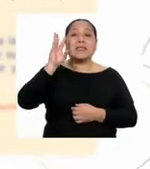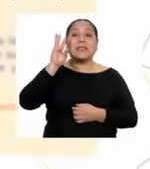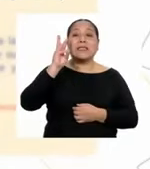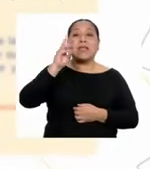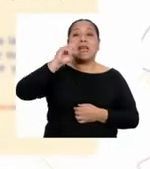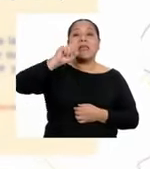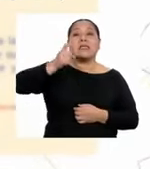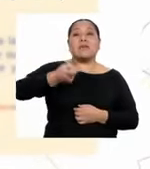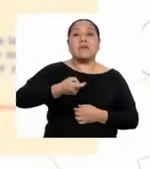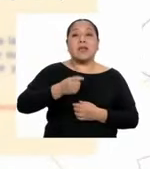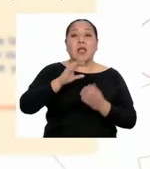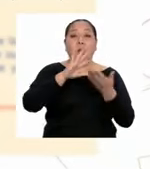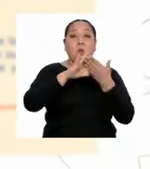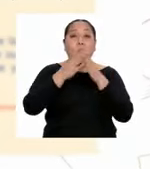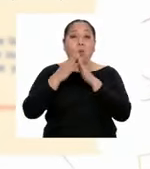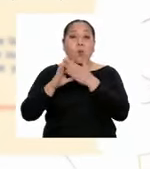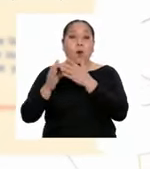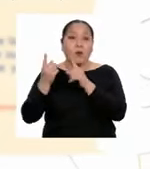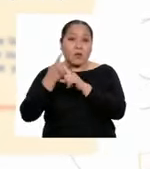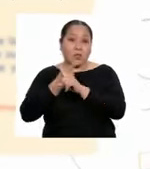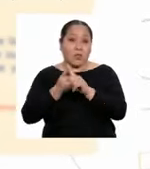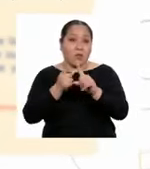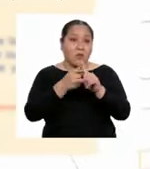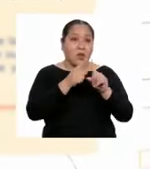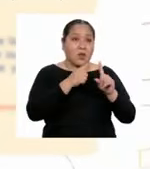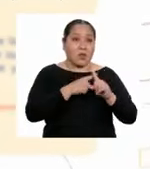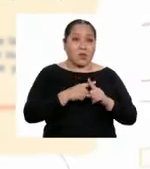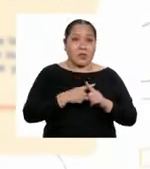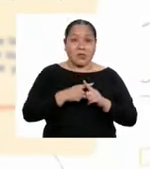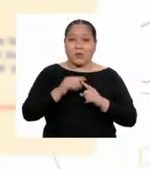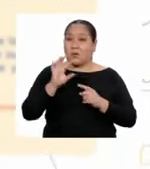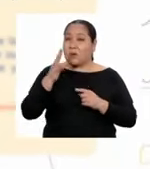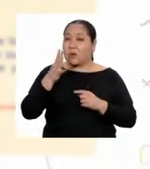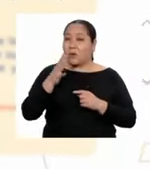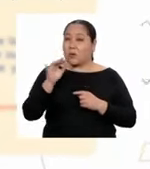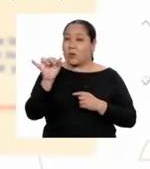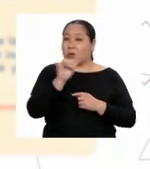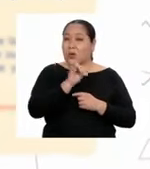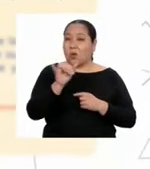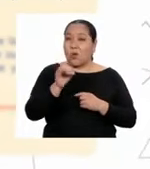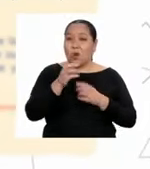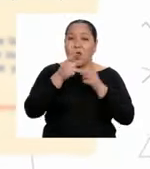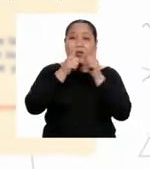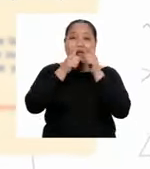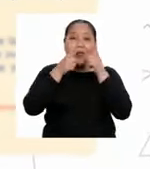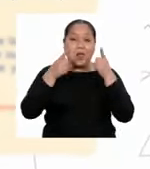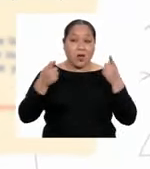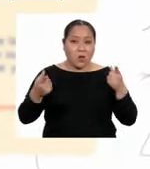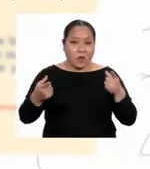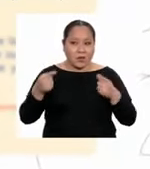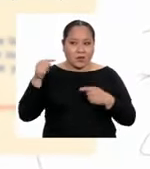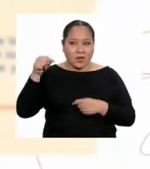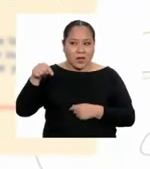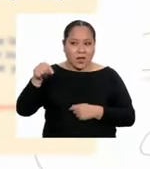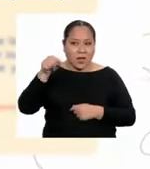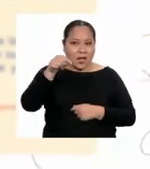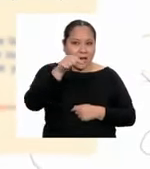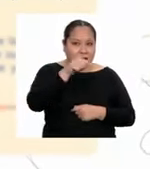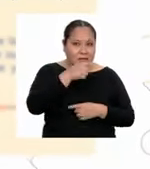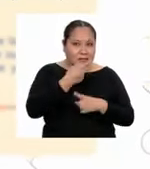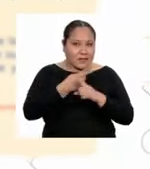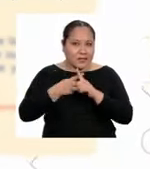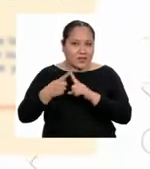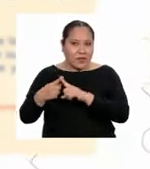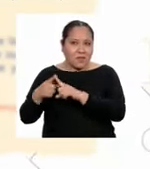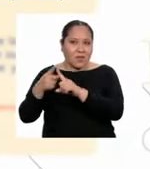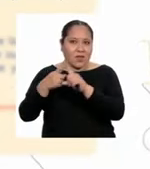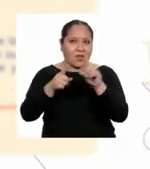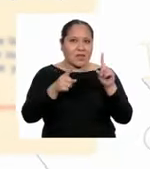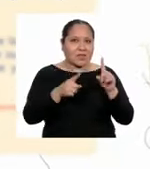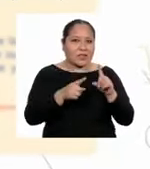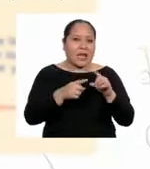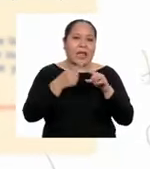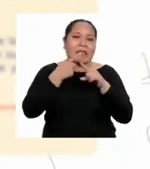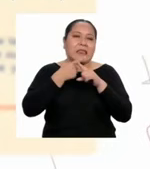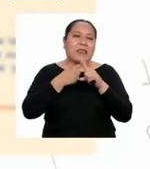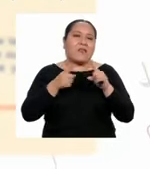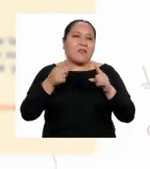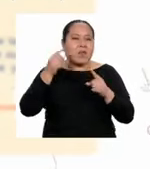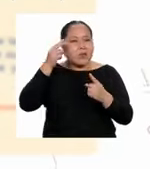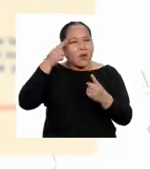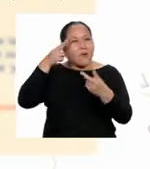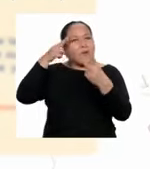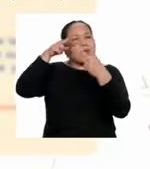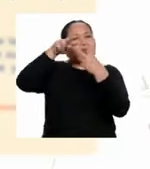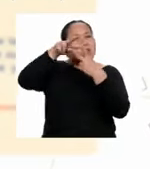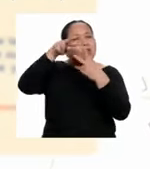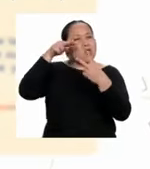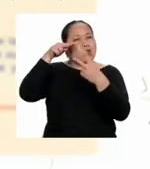pueblos diferentes y un número similar de lenguas. Estas diferencias dan lugar a diversas visiones,